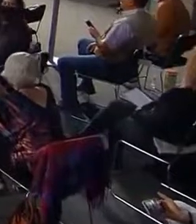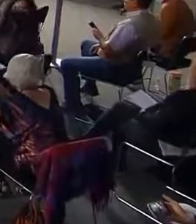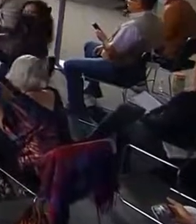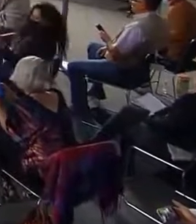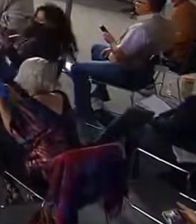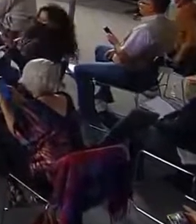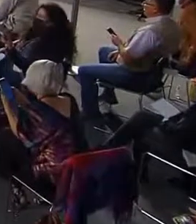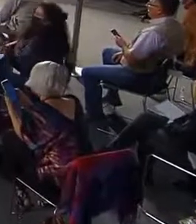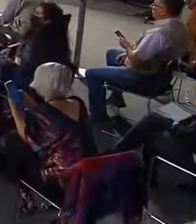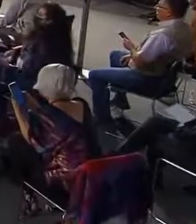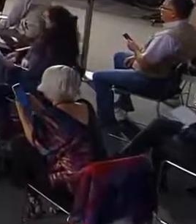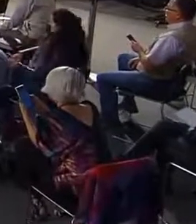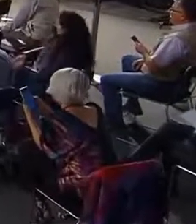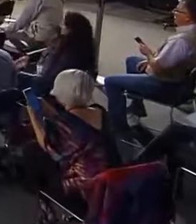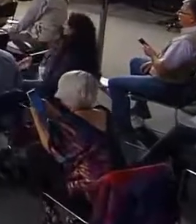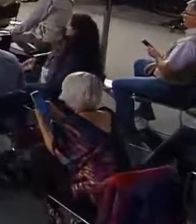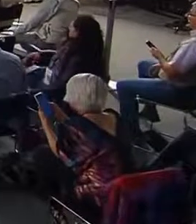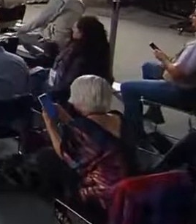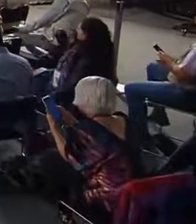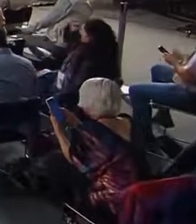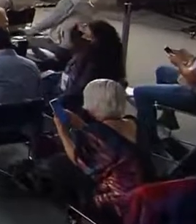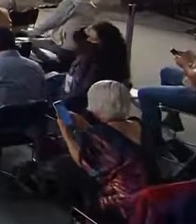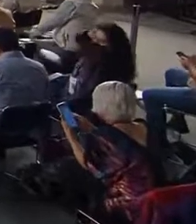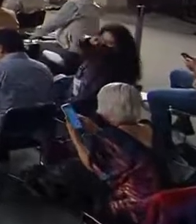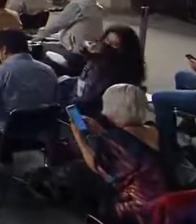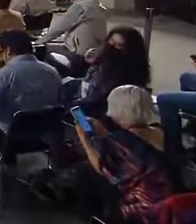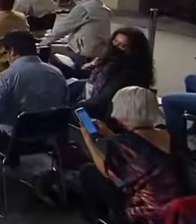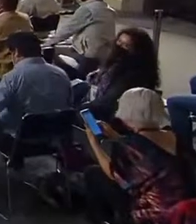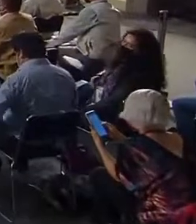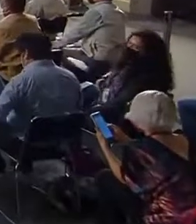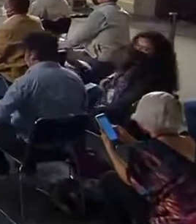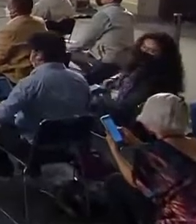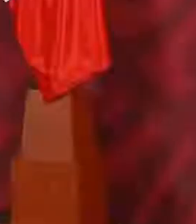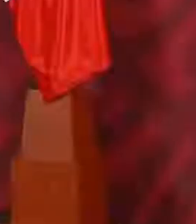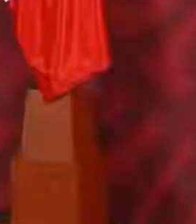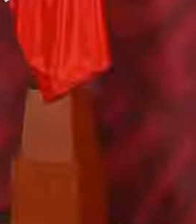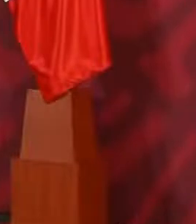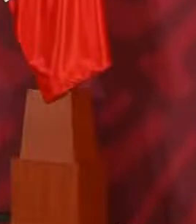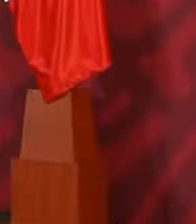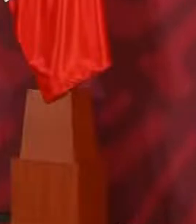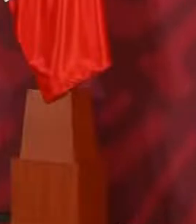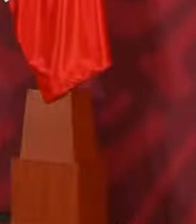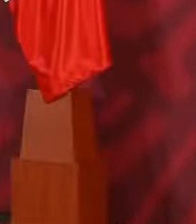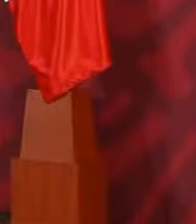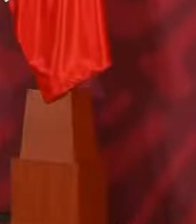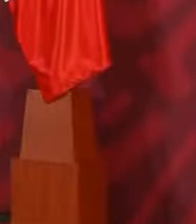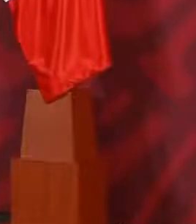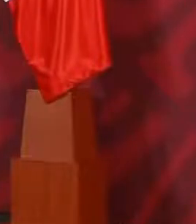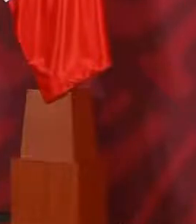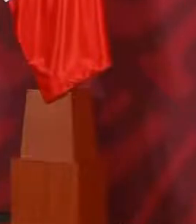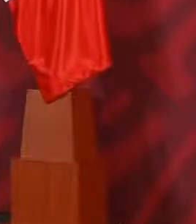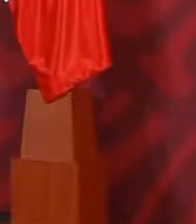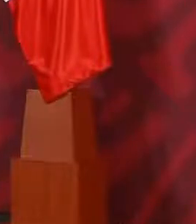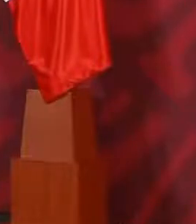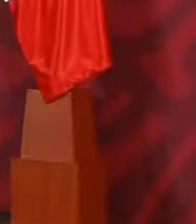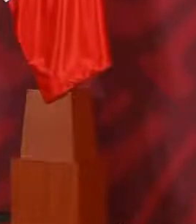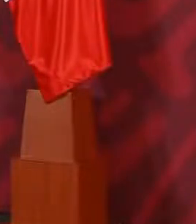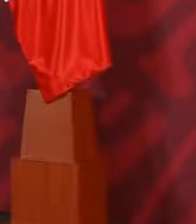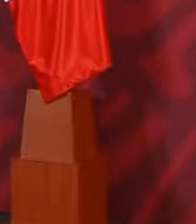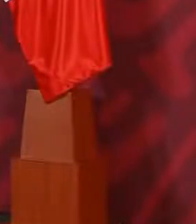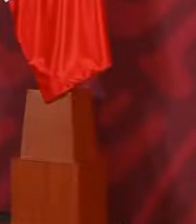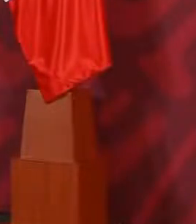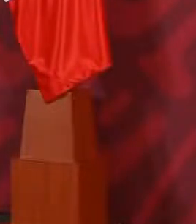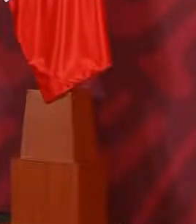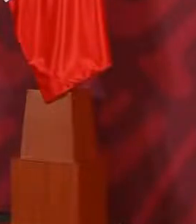Aquí estoy establecido, en los Estados Unidos,